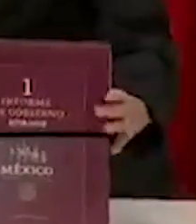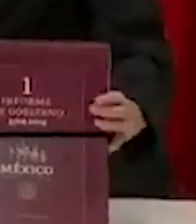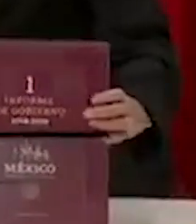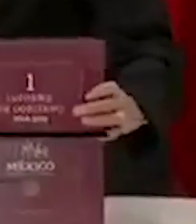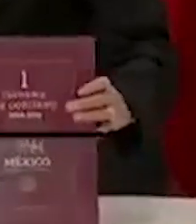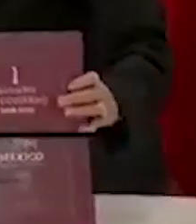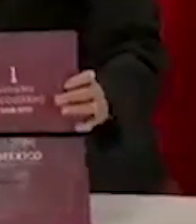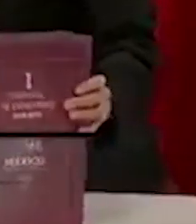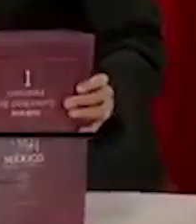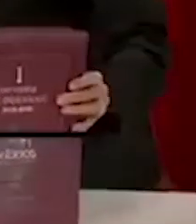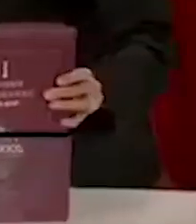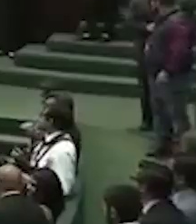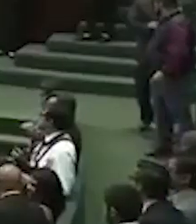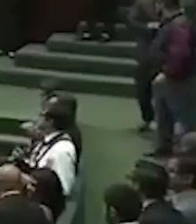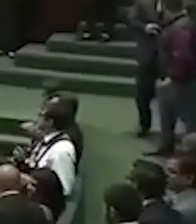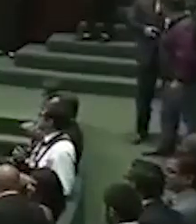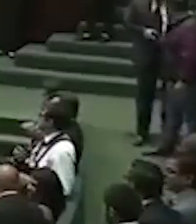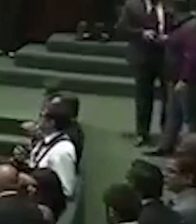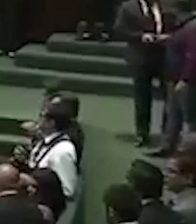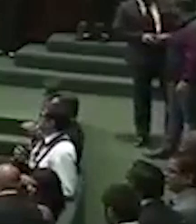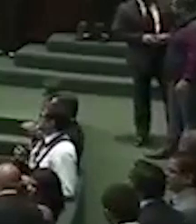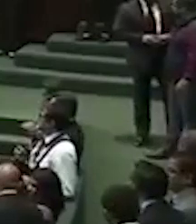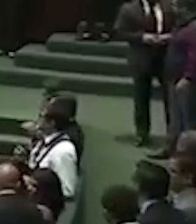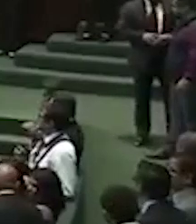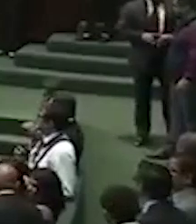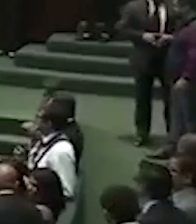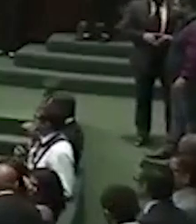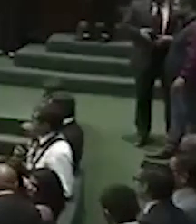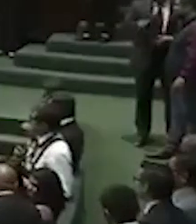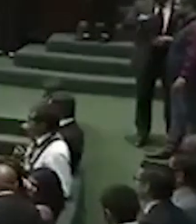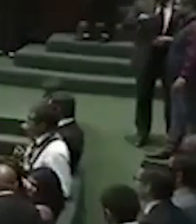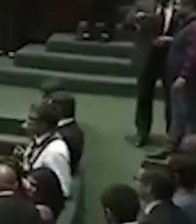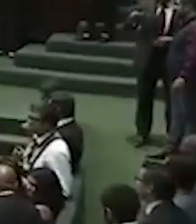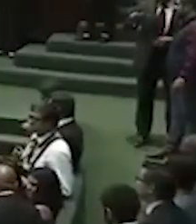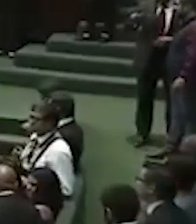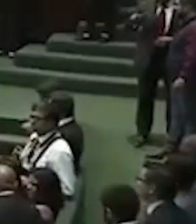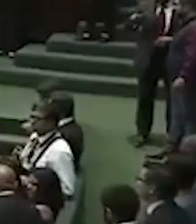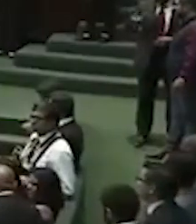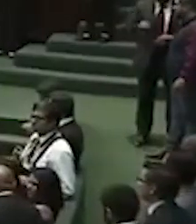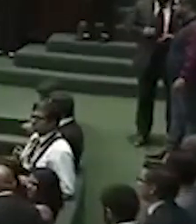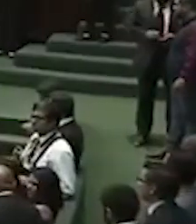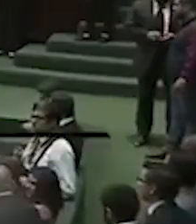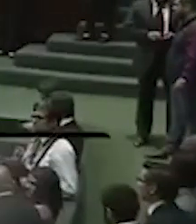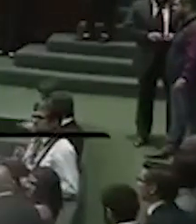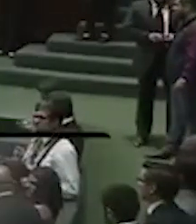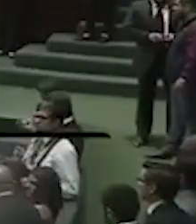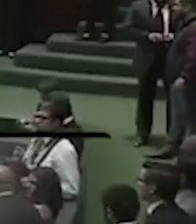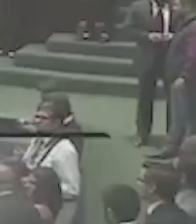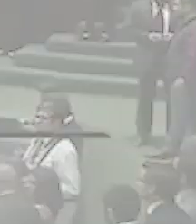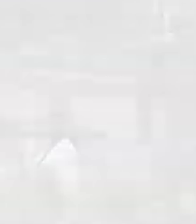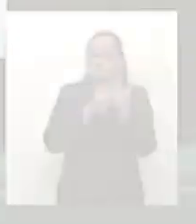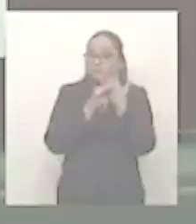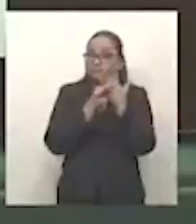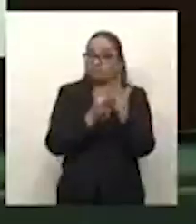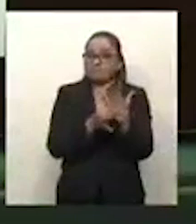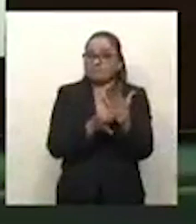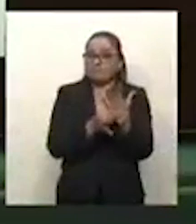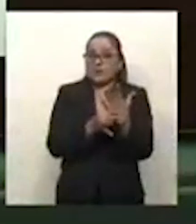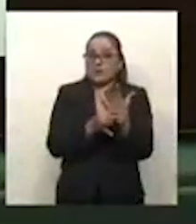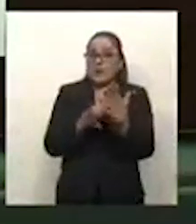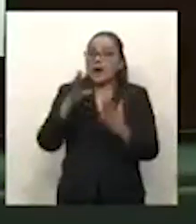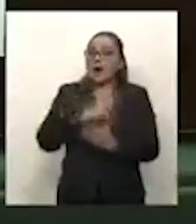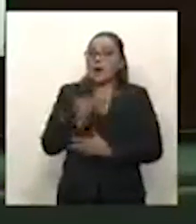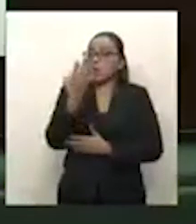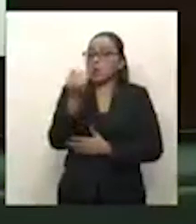con la intervención de los diversos grupos parlamentarios alusiva a la apertura de la 64ª Legislatura. A nueve